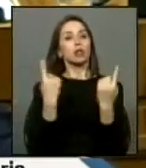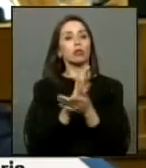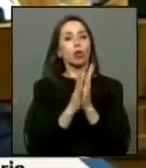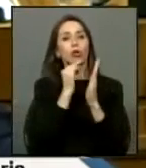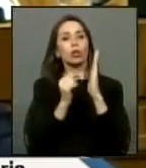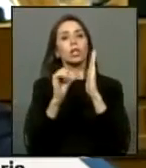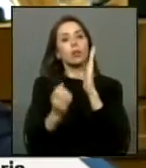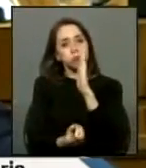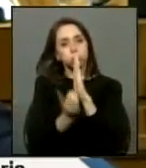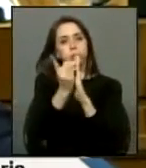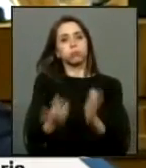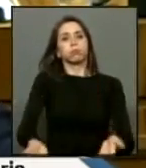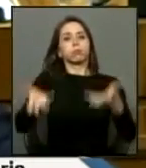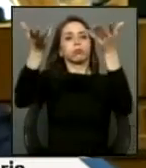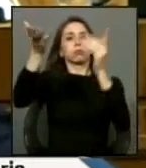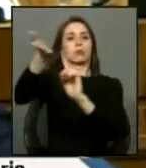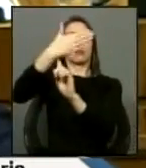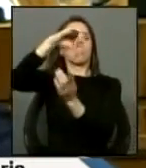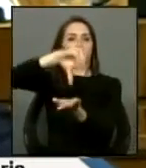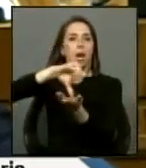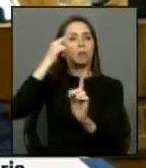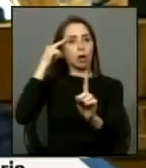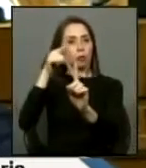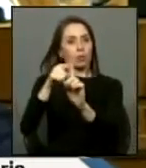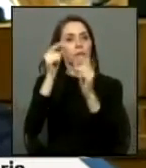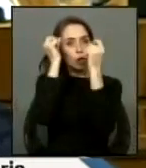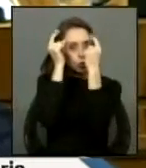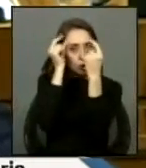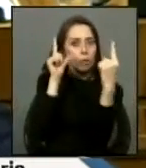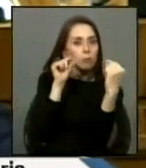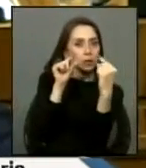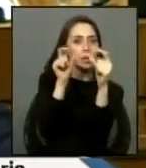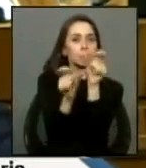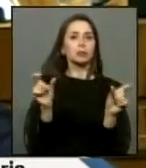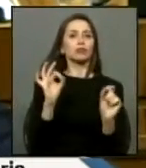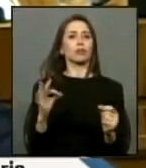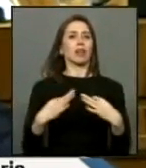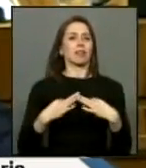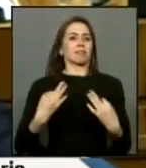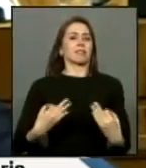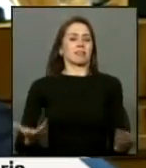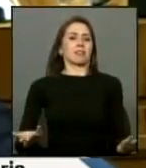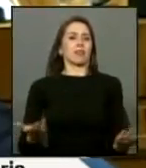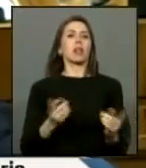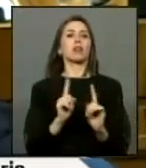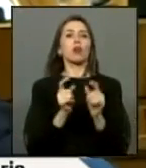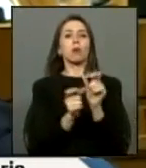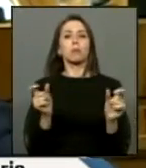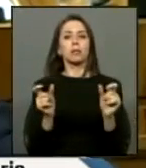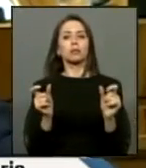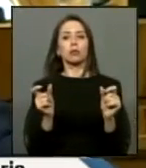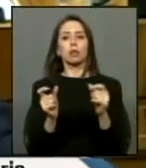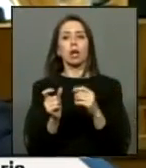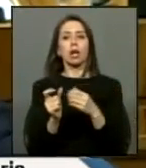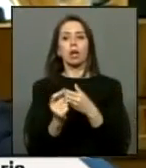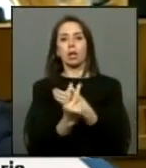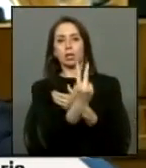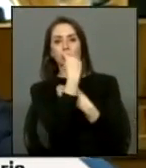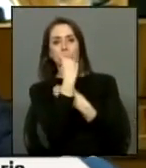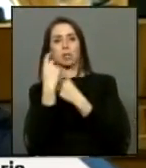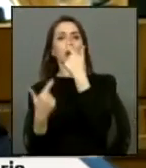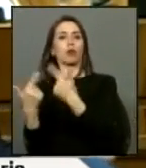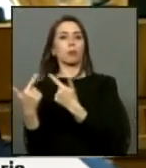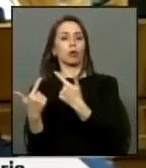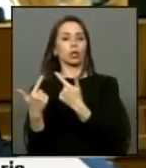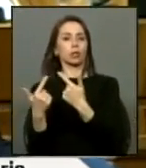adelante nuestra patria esa debe ser nuestra misión y entendernos como personas civilizadas y no como personas que miran solamente el lado político